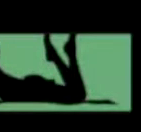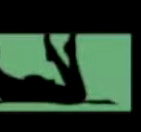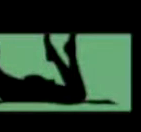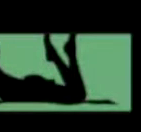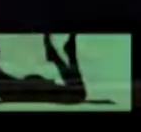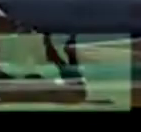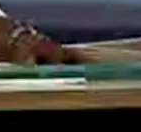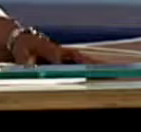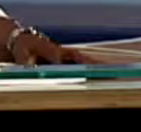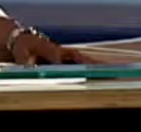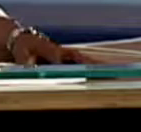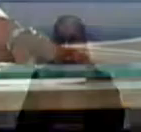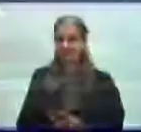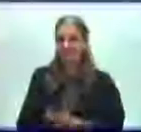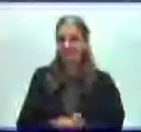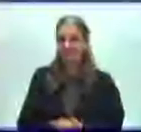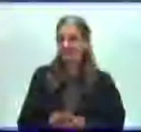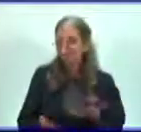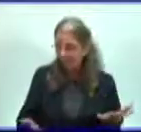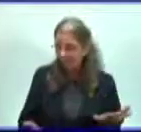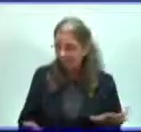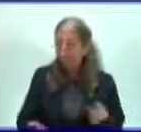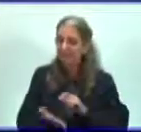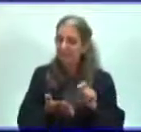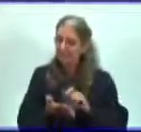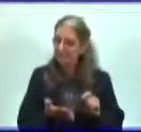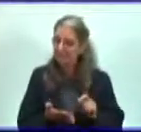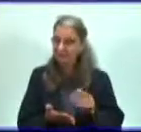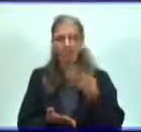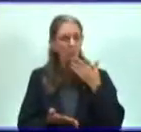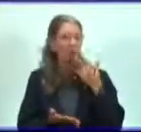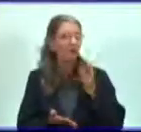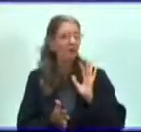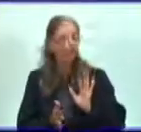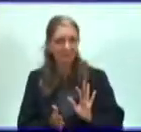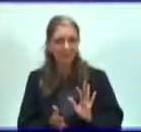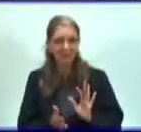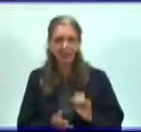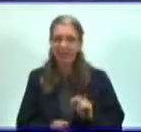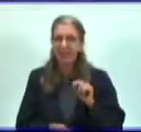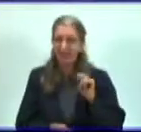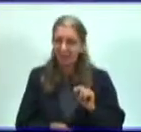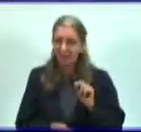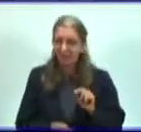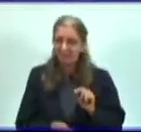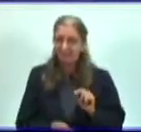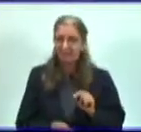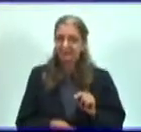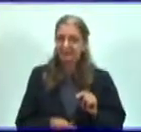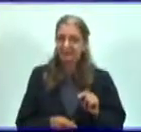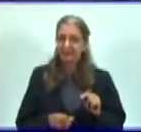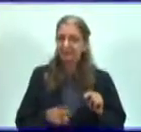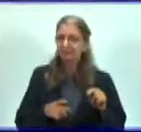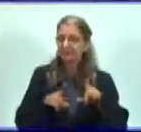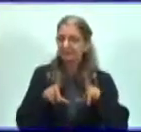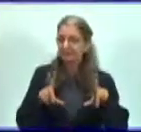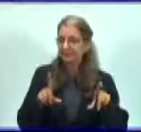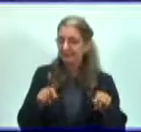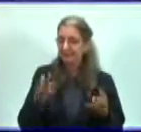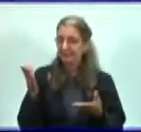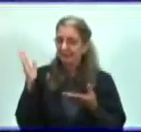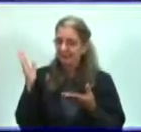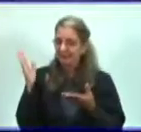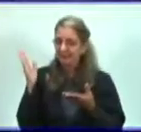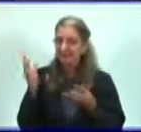¿Lo lograste? Bien. Vamos entonces, ahí aparece en pantalla el portal Cuba Educa